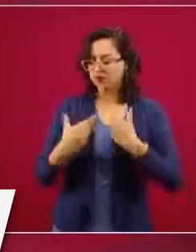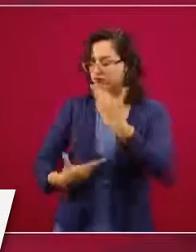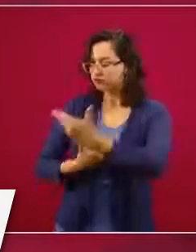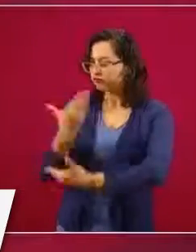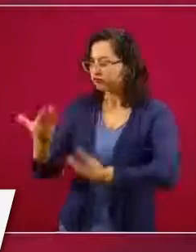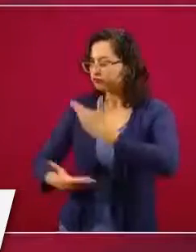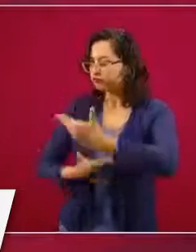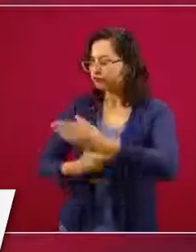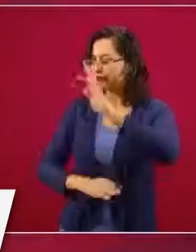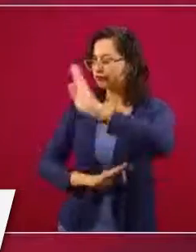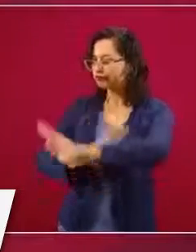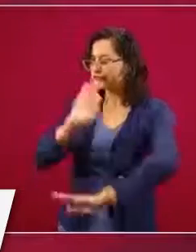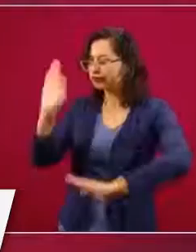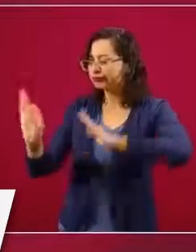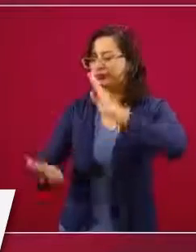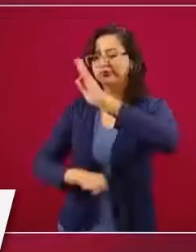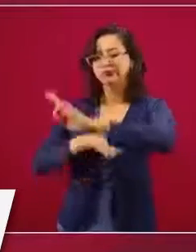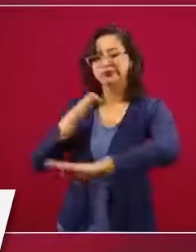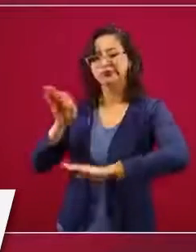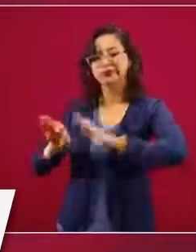vivir para los demás.